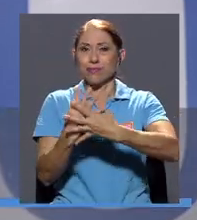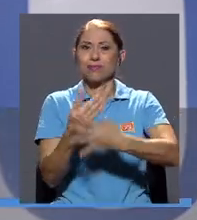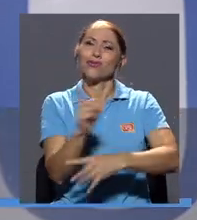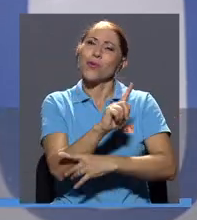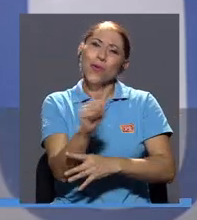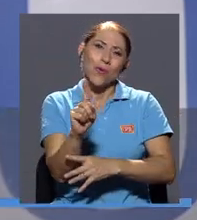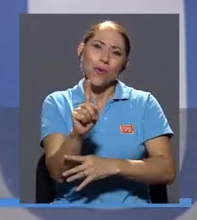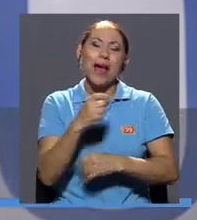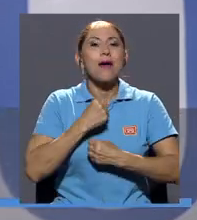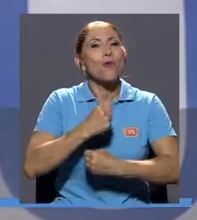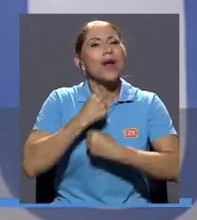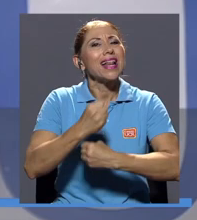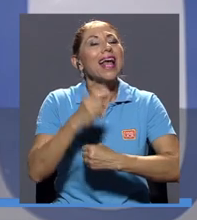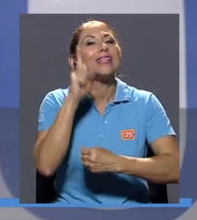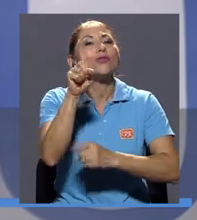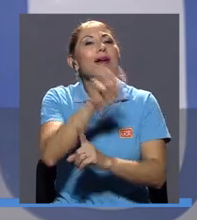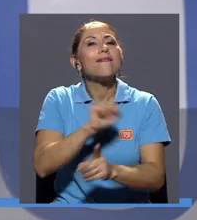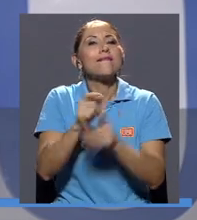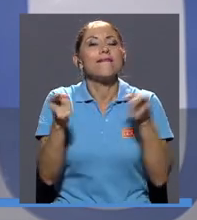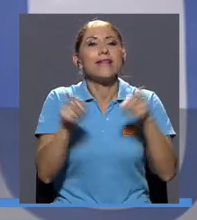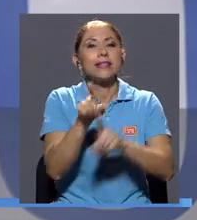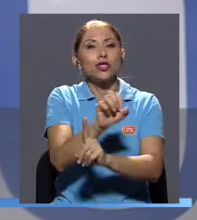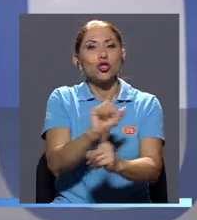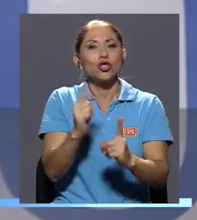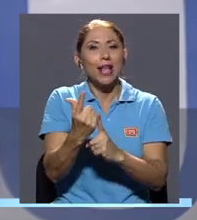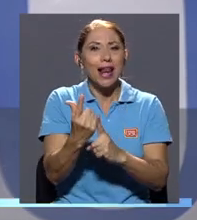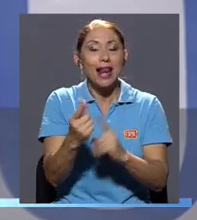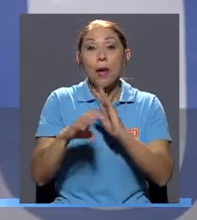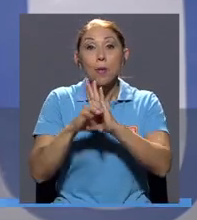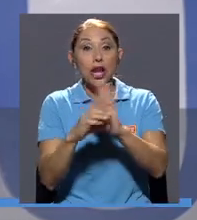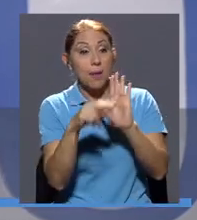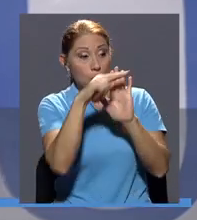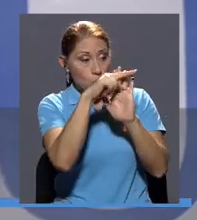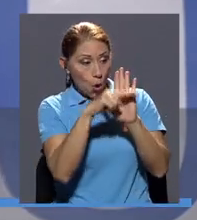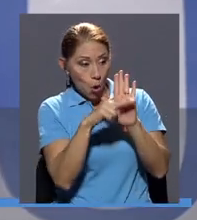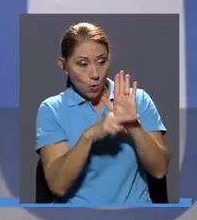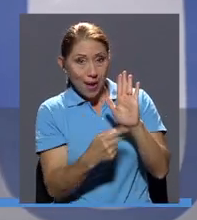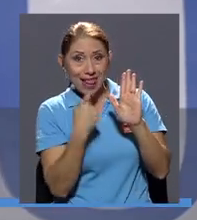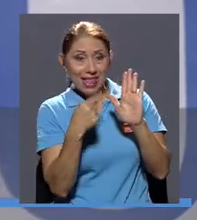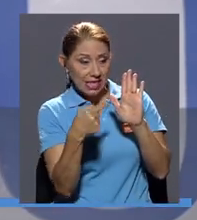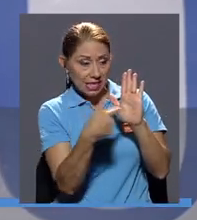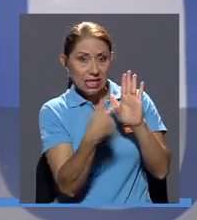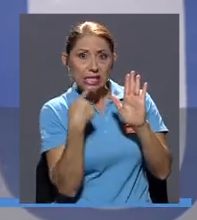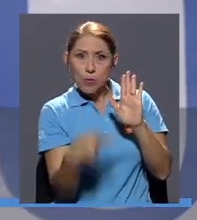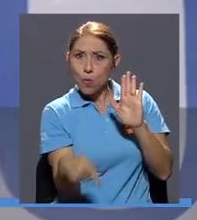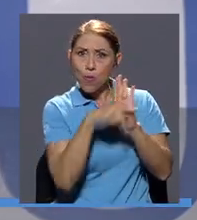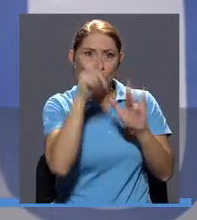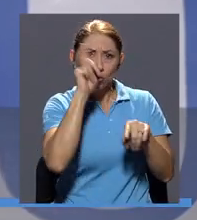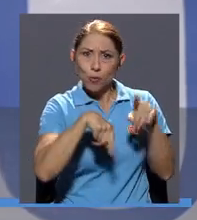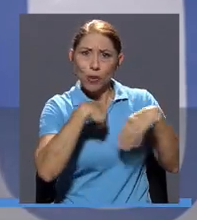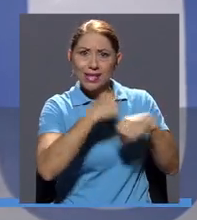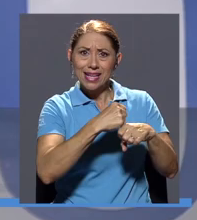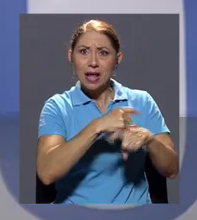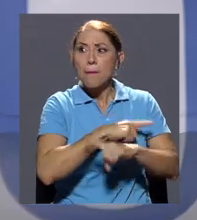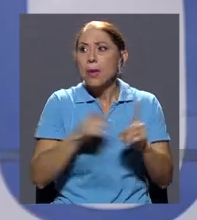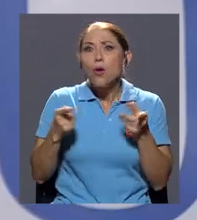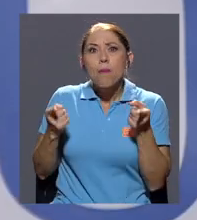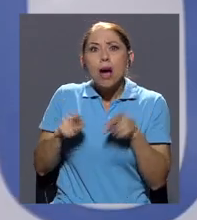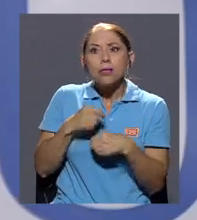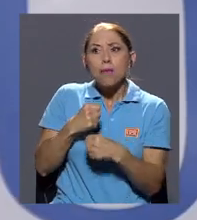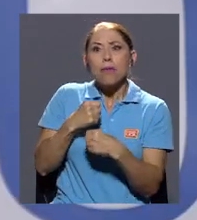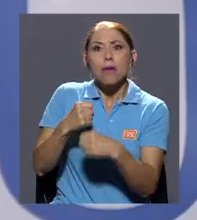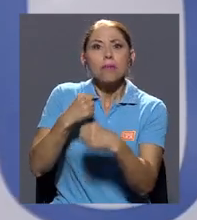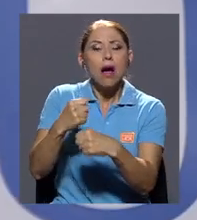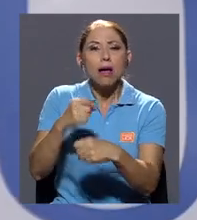Usted, por más que lo pongan en una norma y digan, no se puede hacer, si el conflicto se da, no hay forma de parar a los